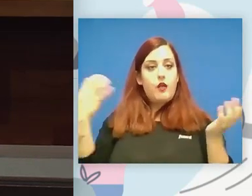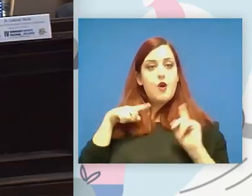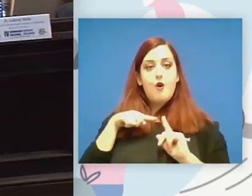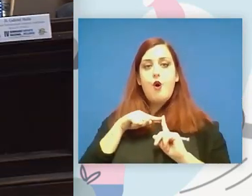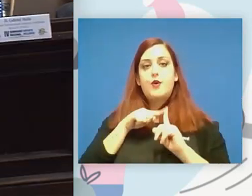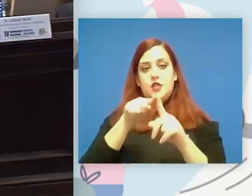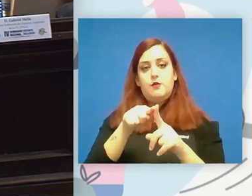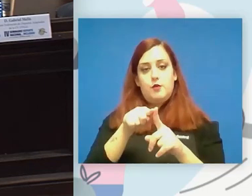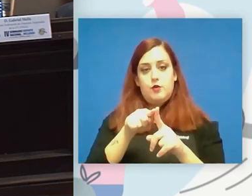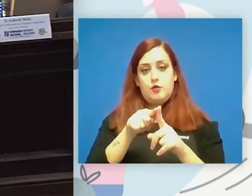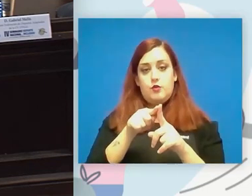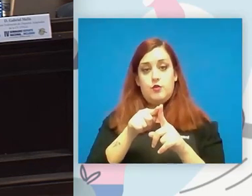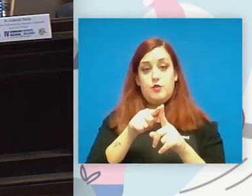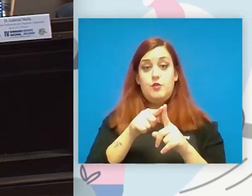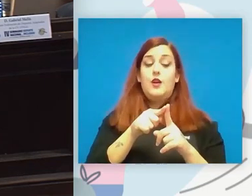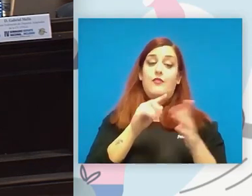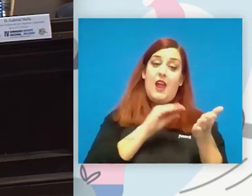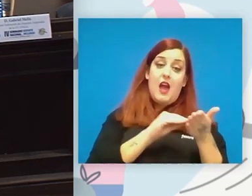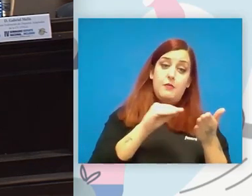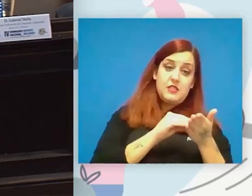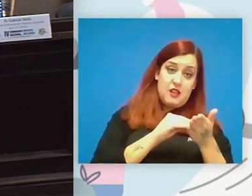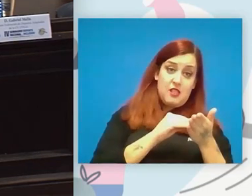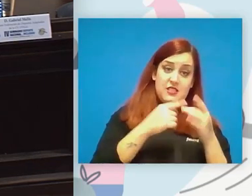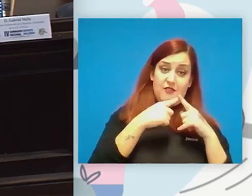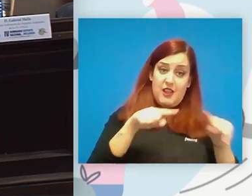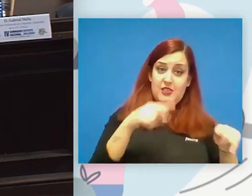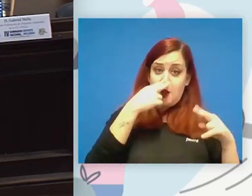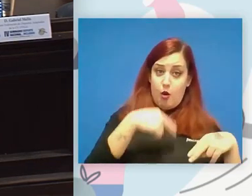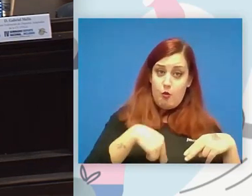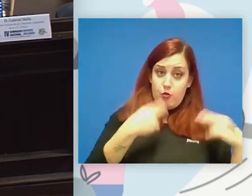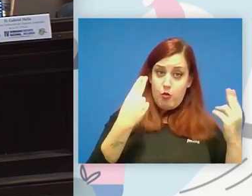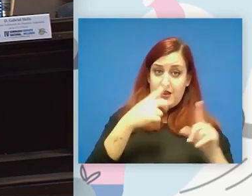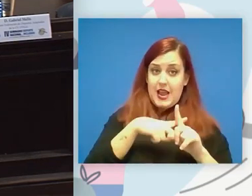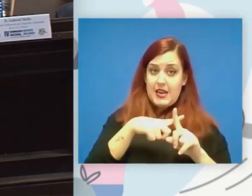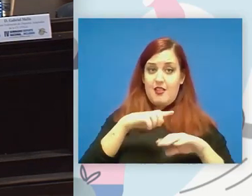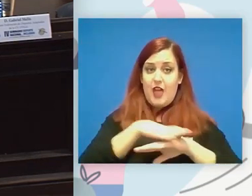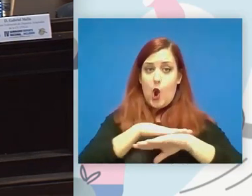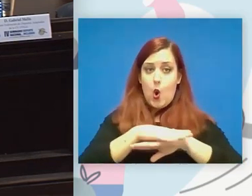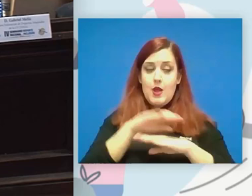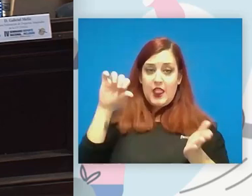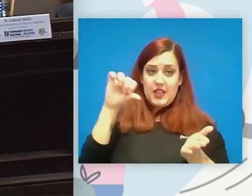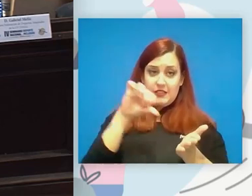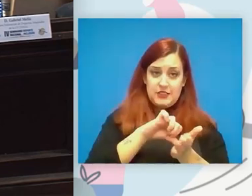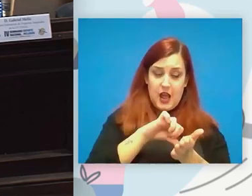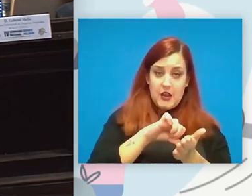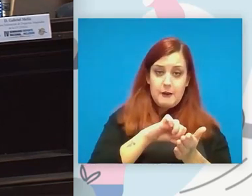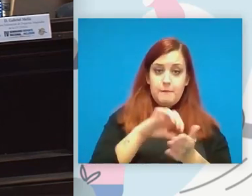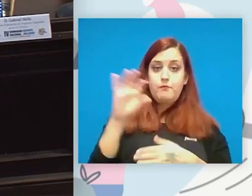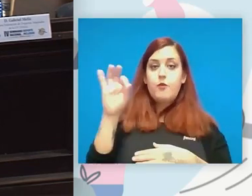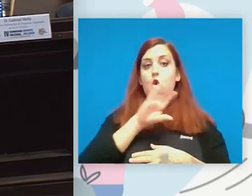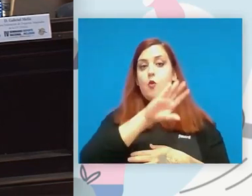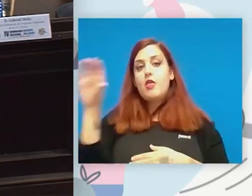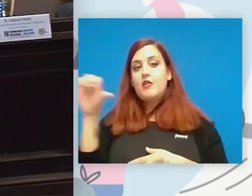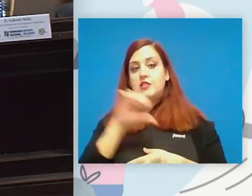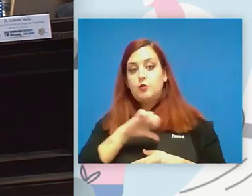entre las diferentes administraciones públicas tanto a nivel de gobierno central a invitaciones comunidades autónomas